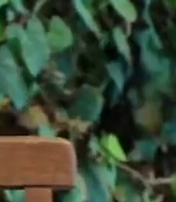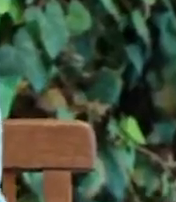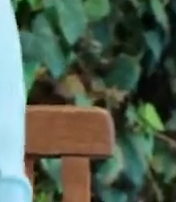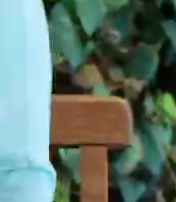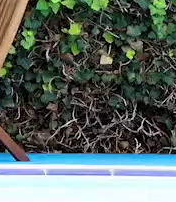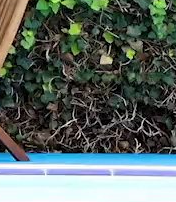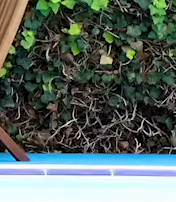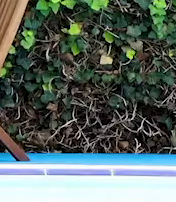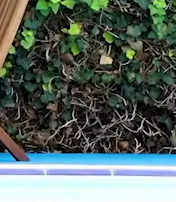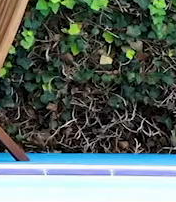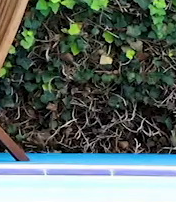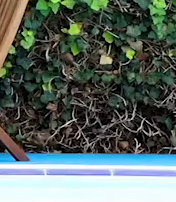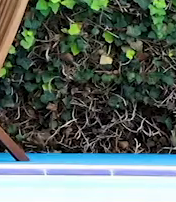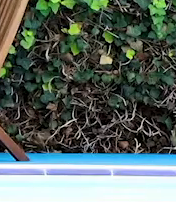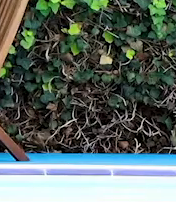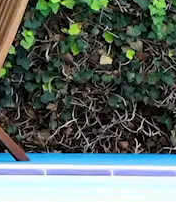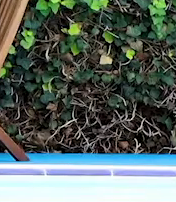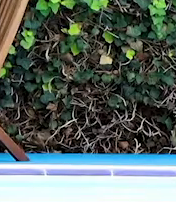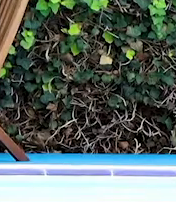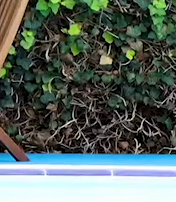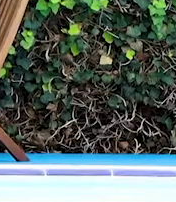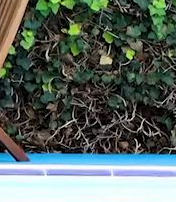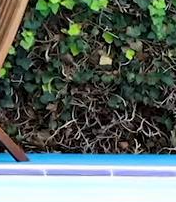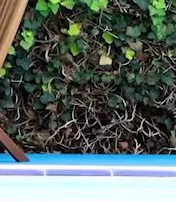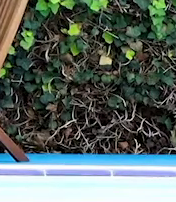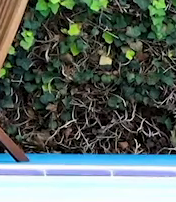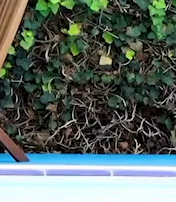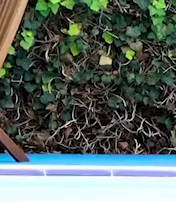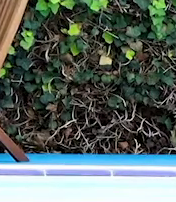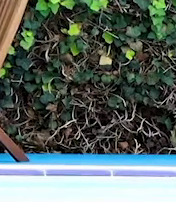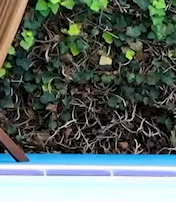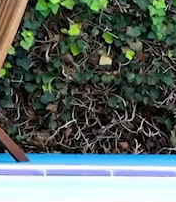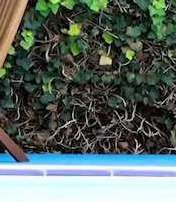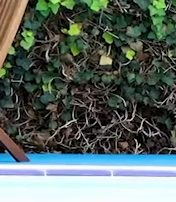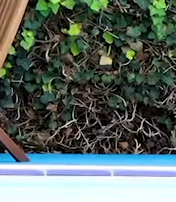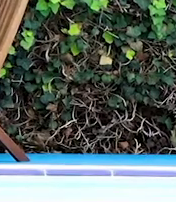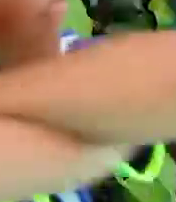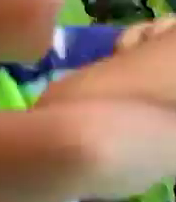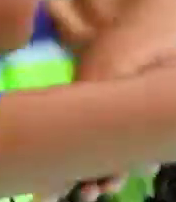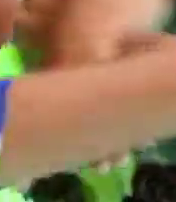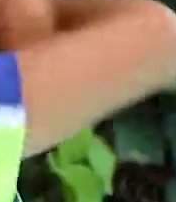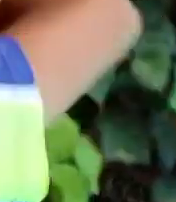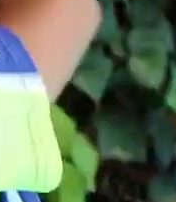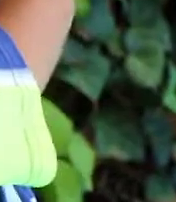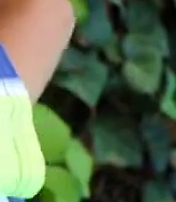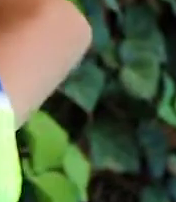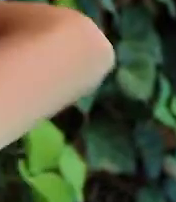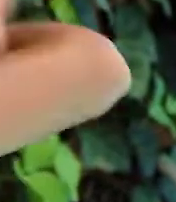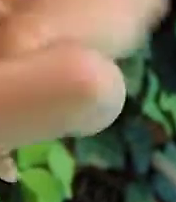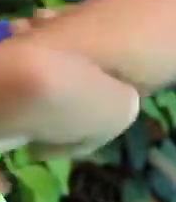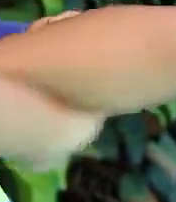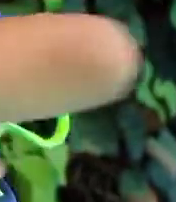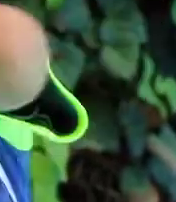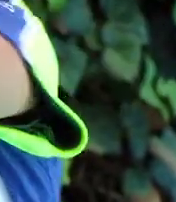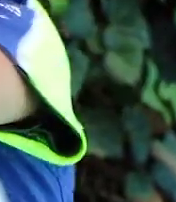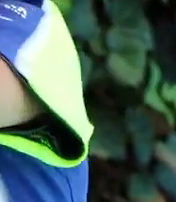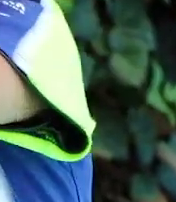Izquierda, derecha, hacemos la torsión, un poco más. Hacemos totalmente la torsión.